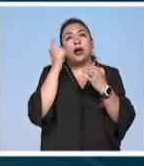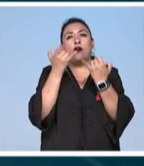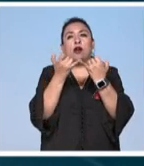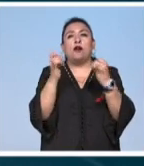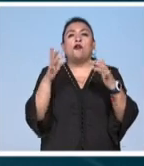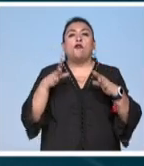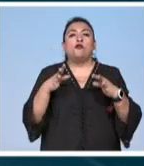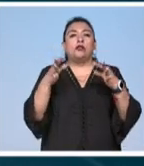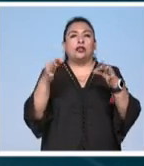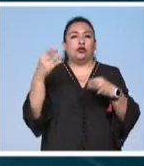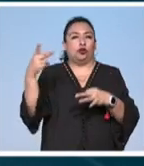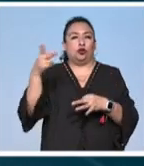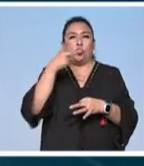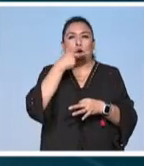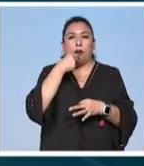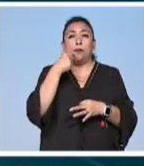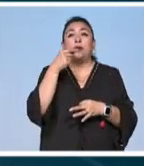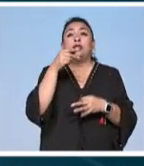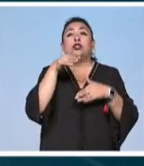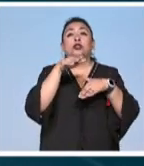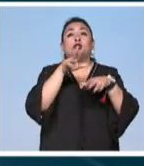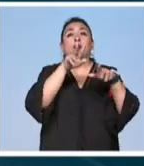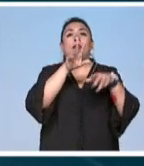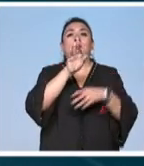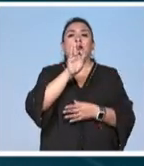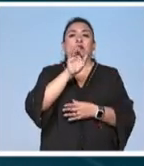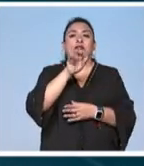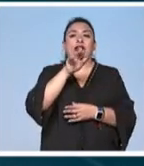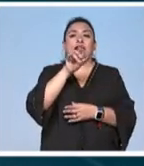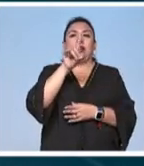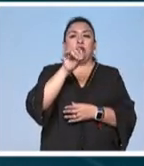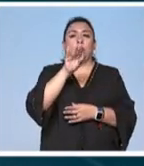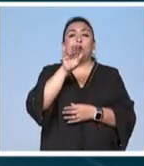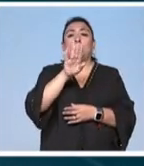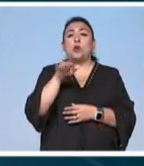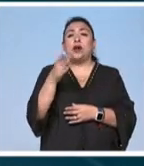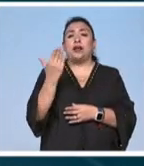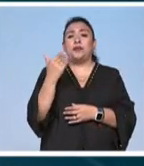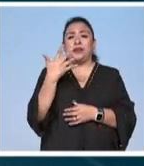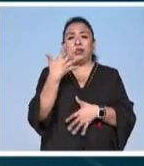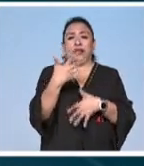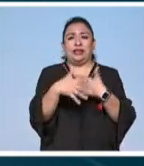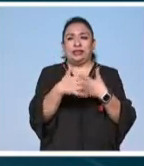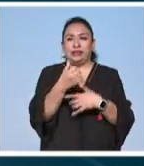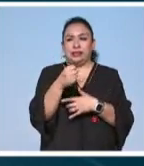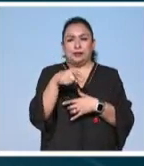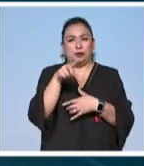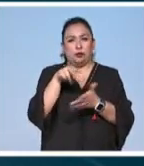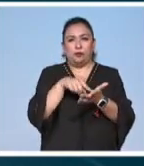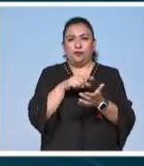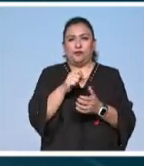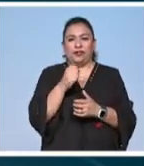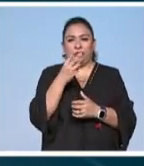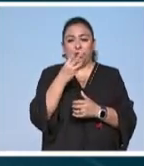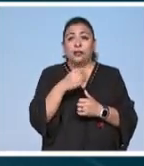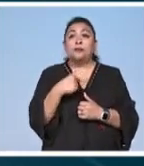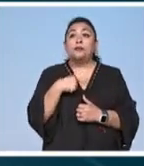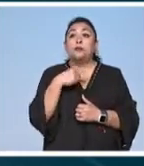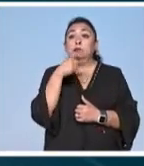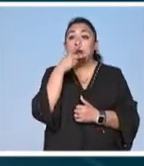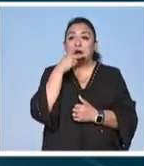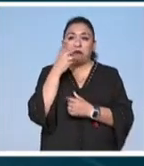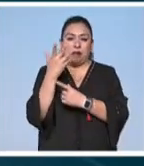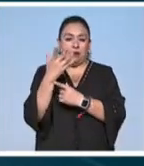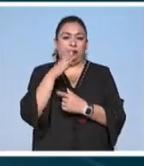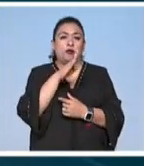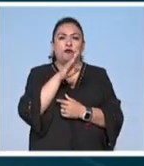la fundación del fotógrafo será sobre fernando botero pintor que falleció el 15 de septiembre de este año mi papá decía